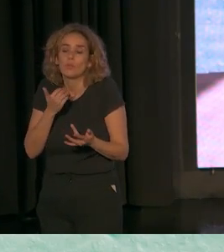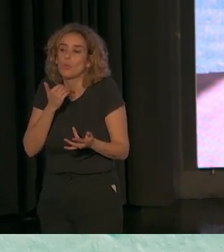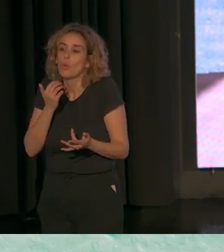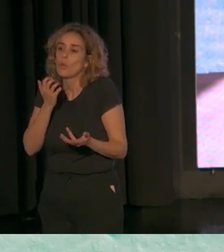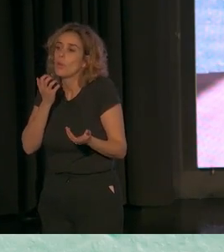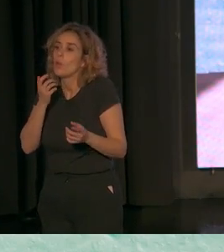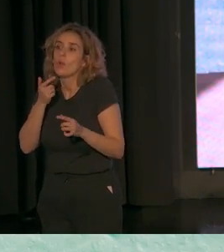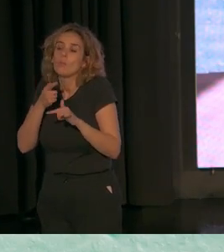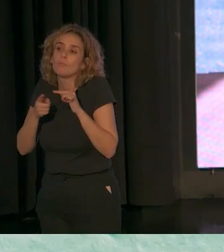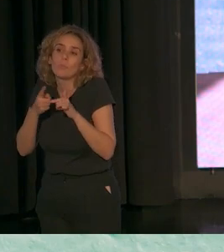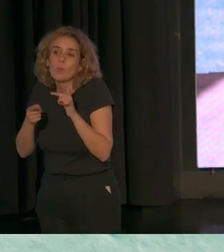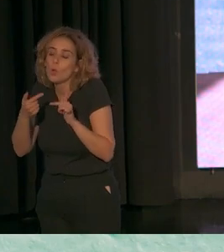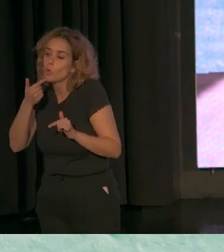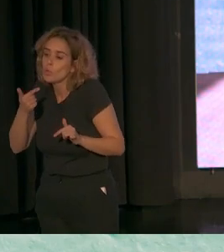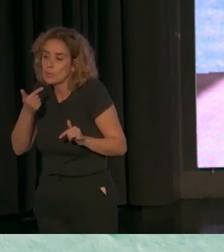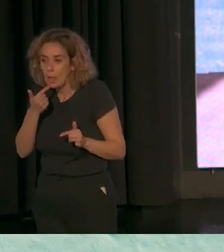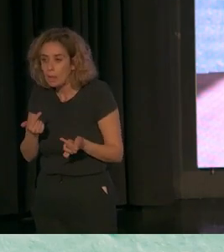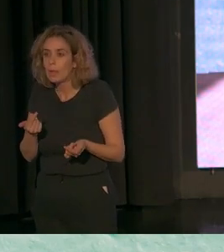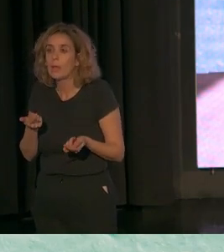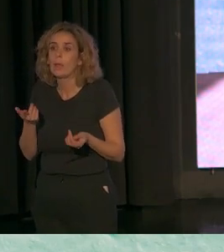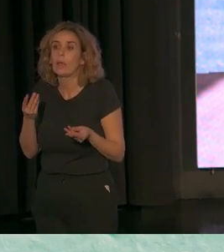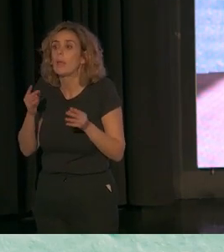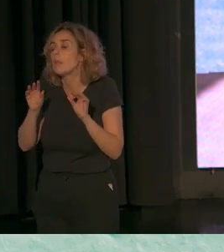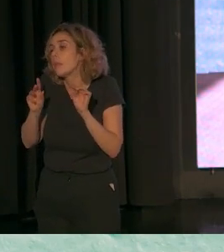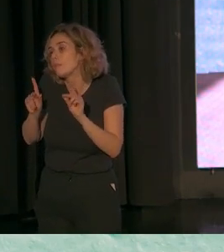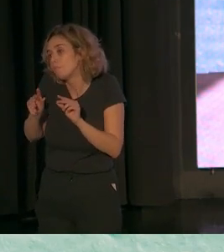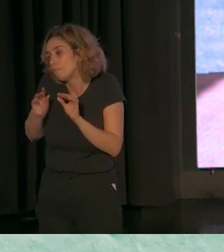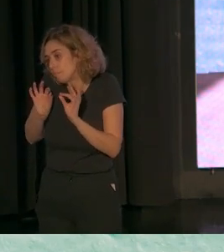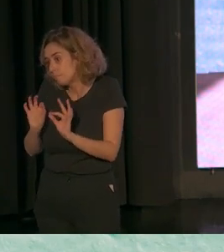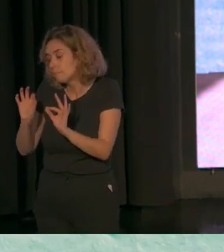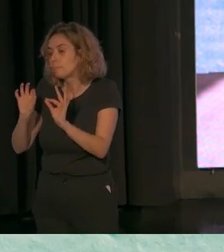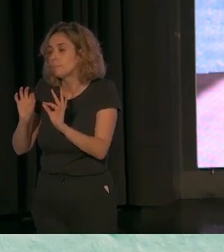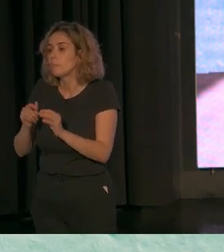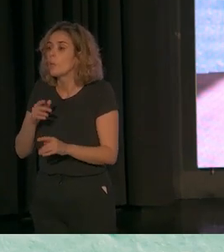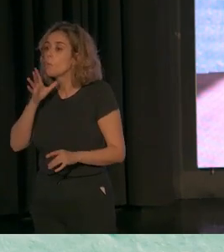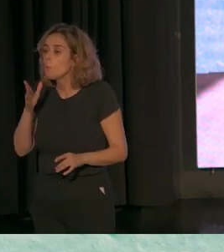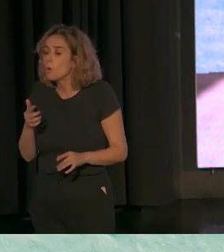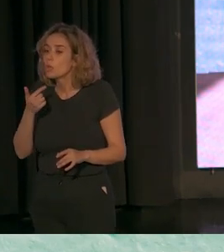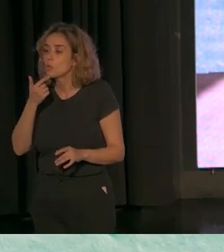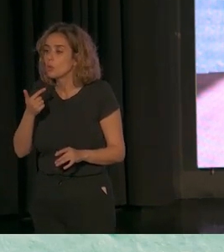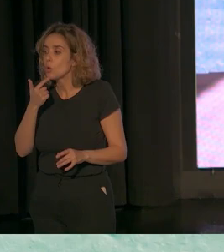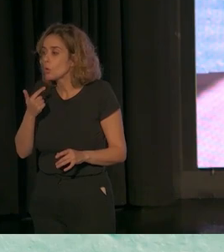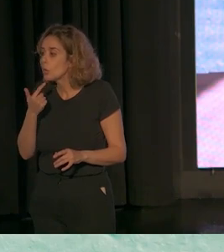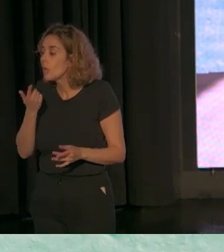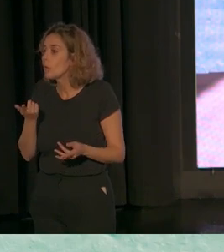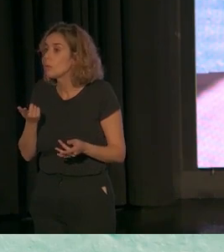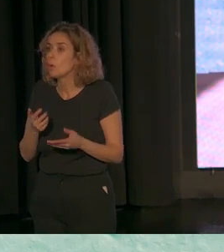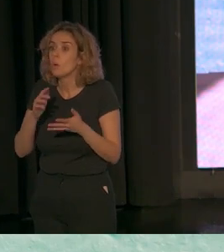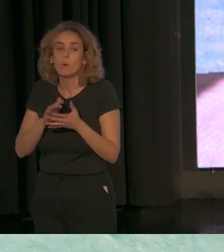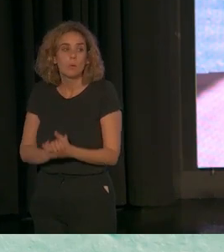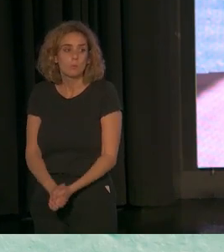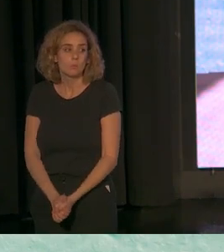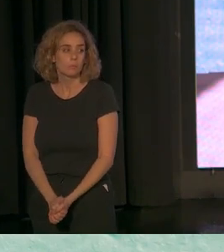afirmaciones y las cosas que dicen con una cierta cautela. Y, por eso, he traído, para poder, a veces, a tener un texto